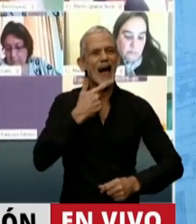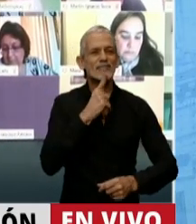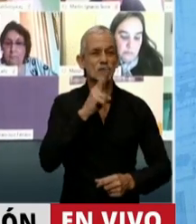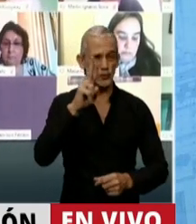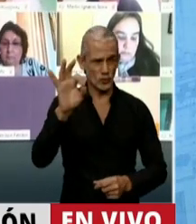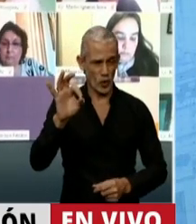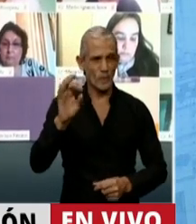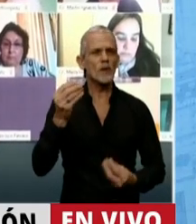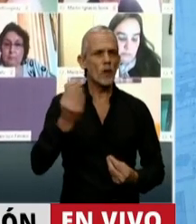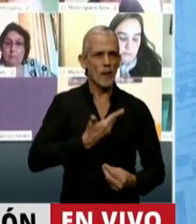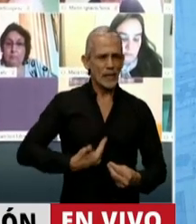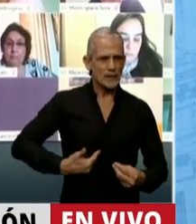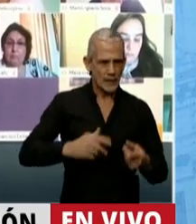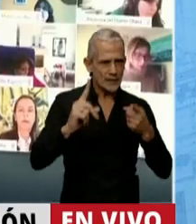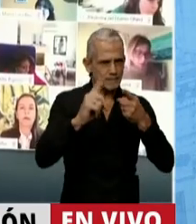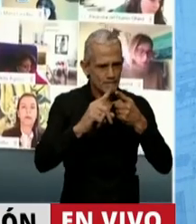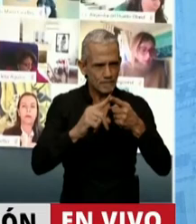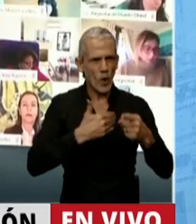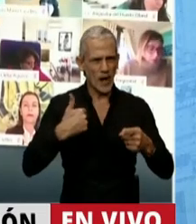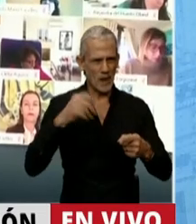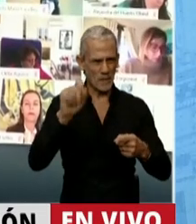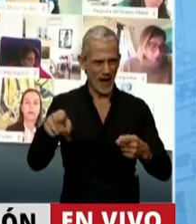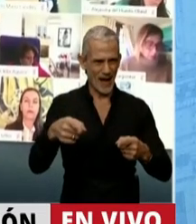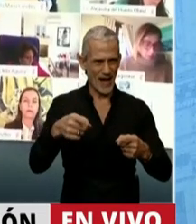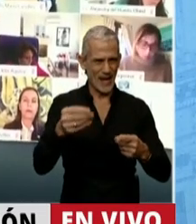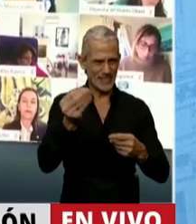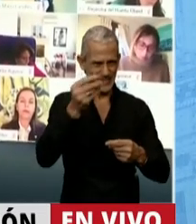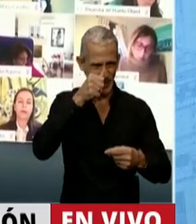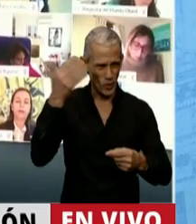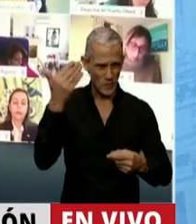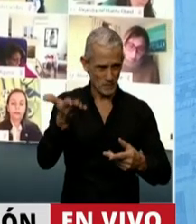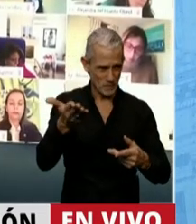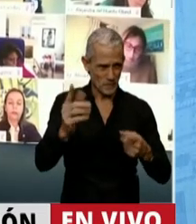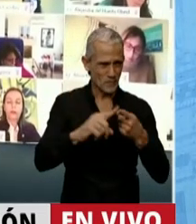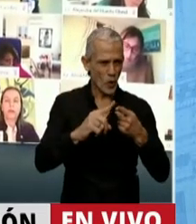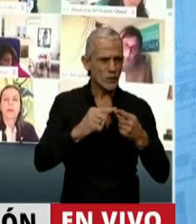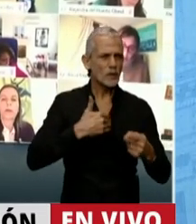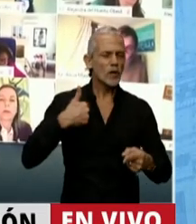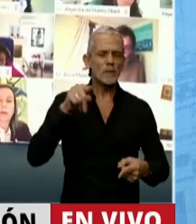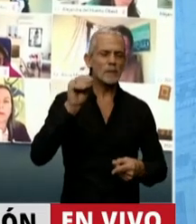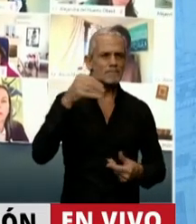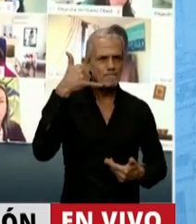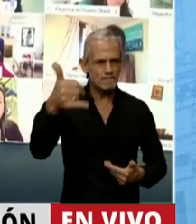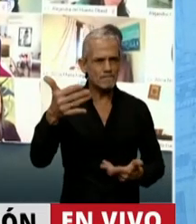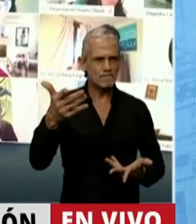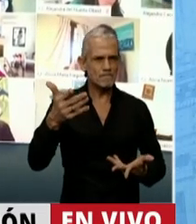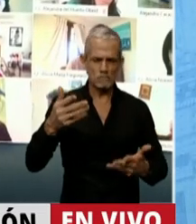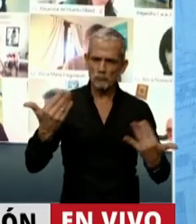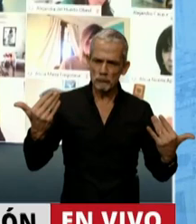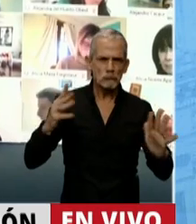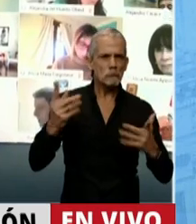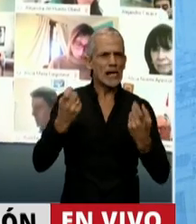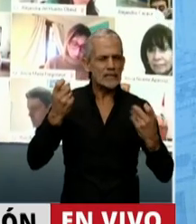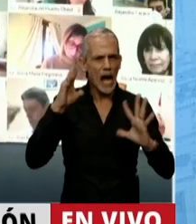presidente tomó contacto con ella el fin de semana para ponerse a disposición,